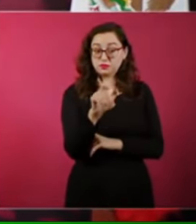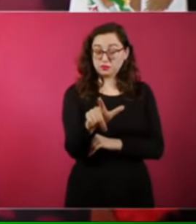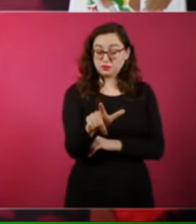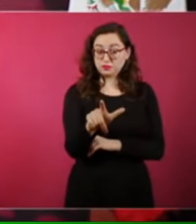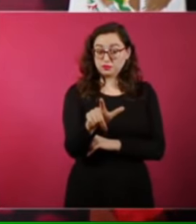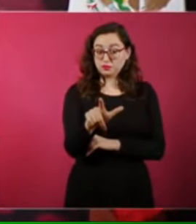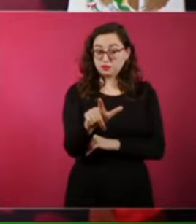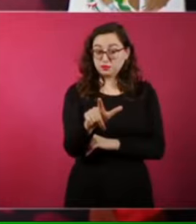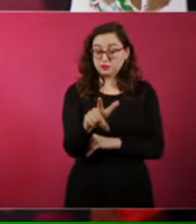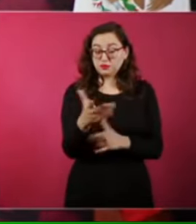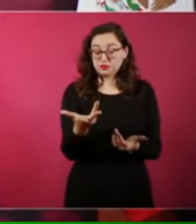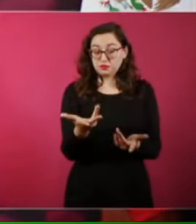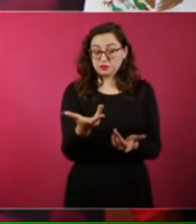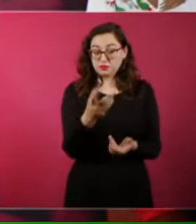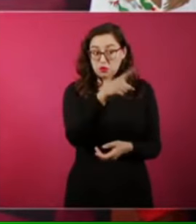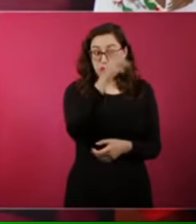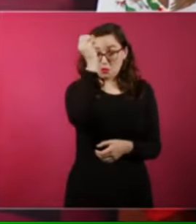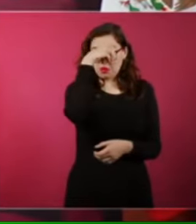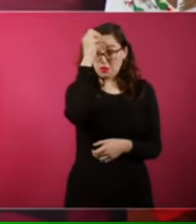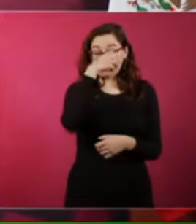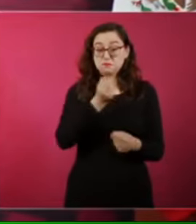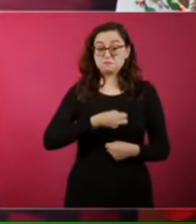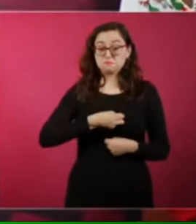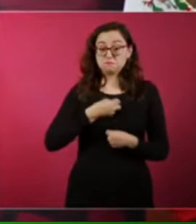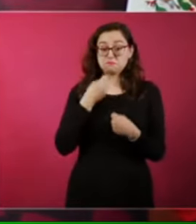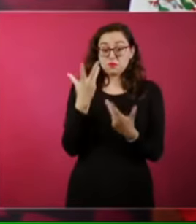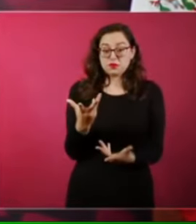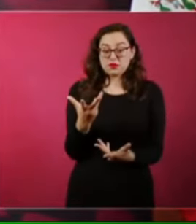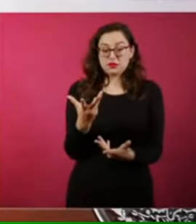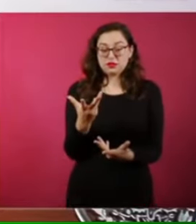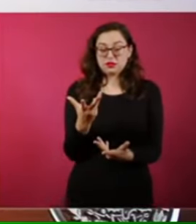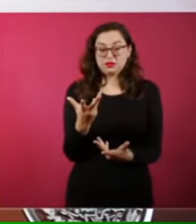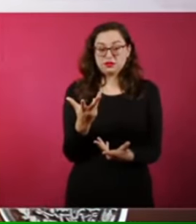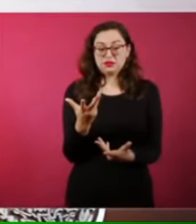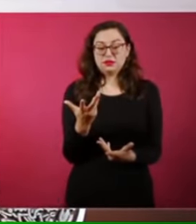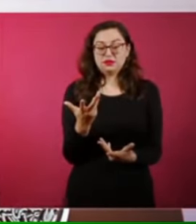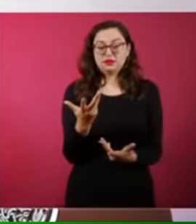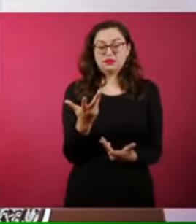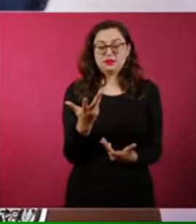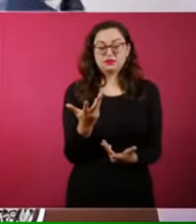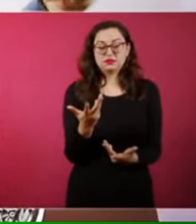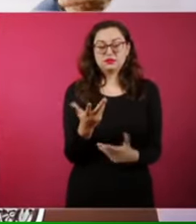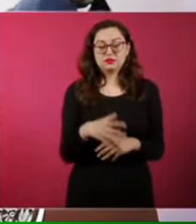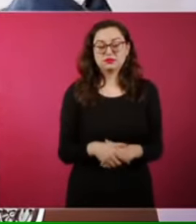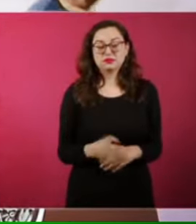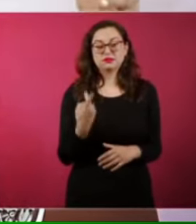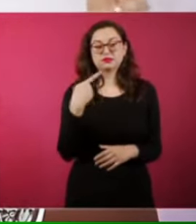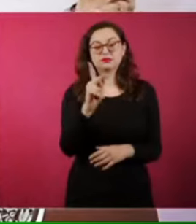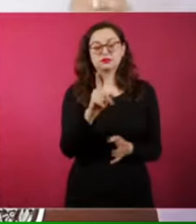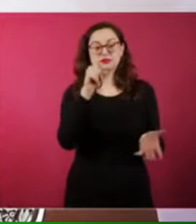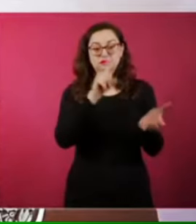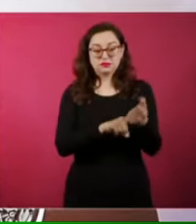por lo que dijo, lo expresó, pero a lo mejor no conocen bien